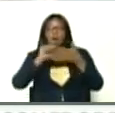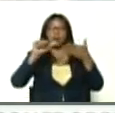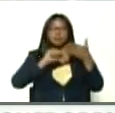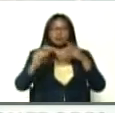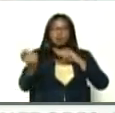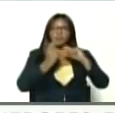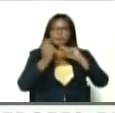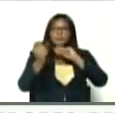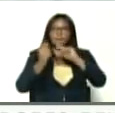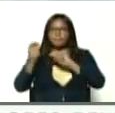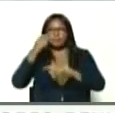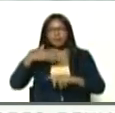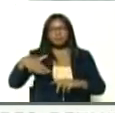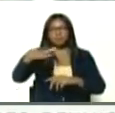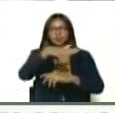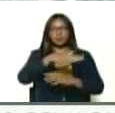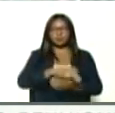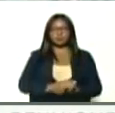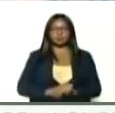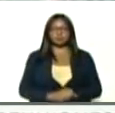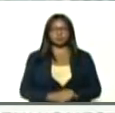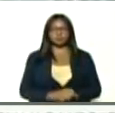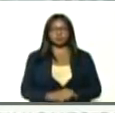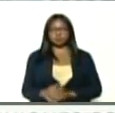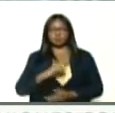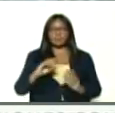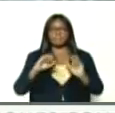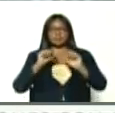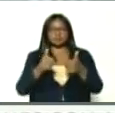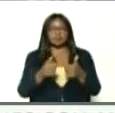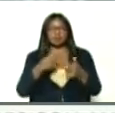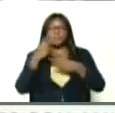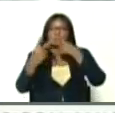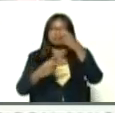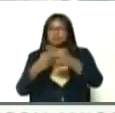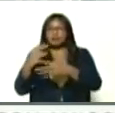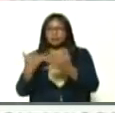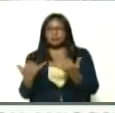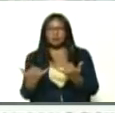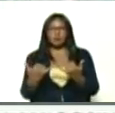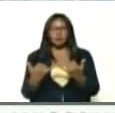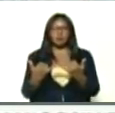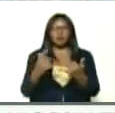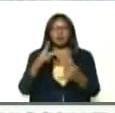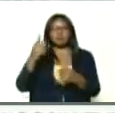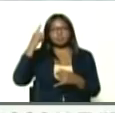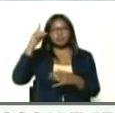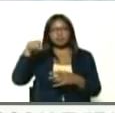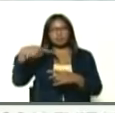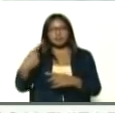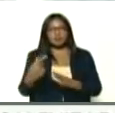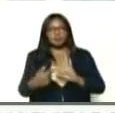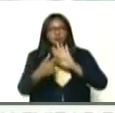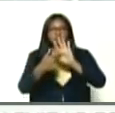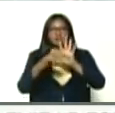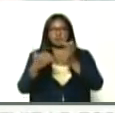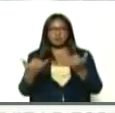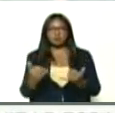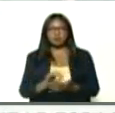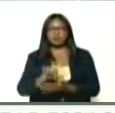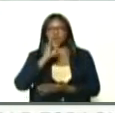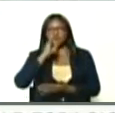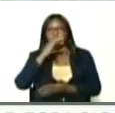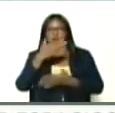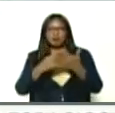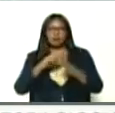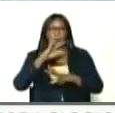debate, de nuestro pueblo, y hemos empezado, a recoger, ya las propuestas, esperamos el día de mañana, presentarles, presidente, un informe, con la